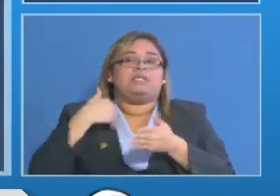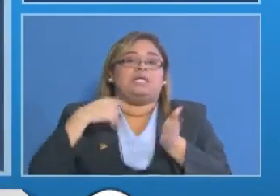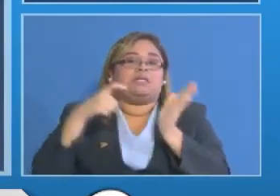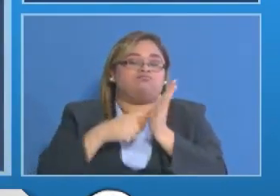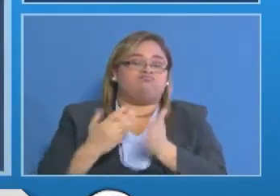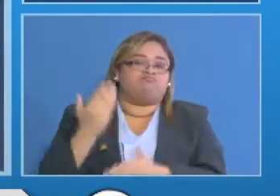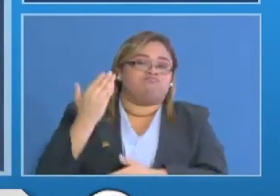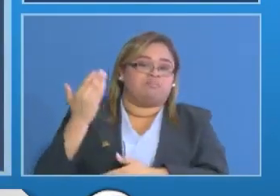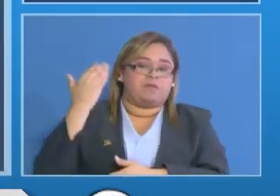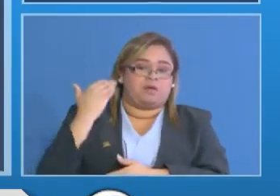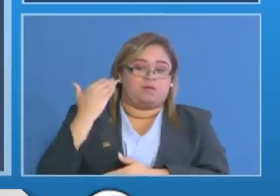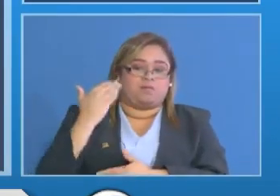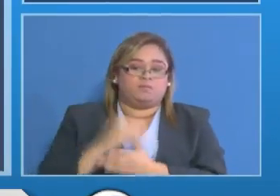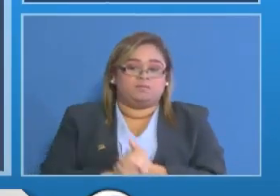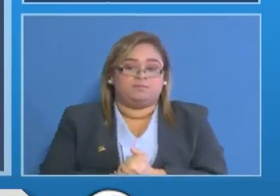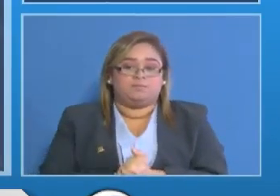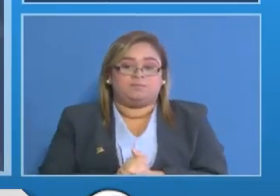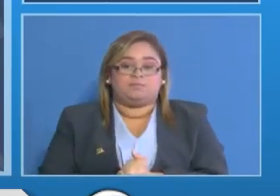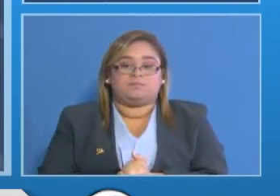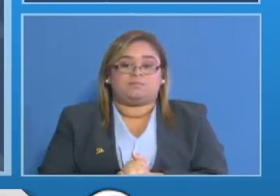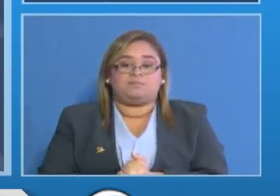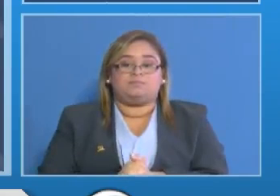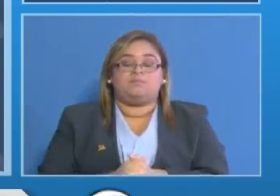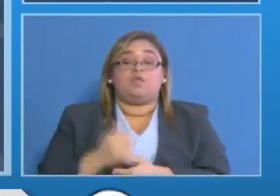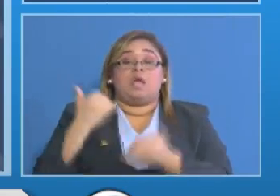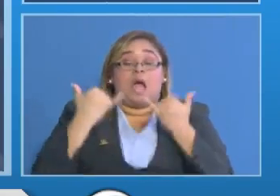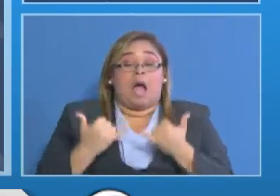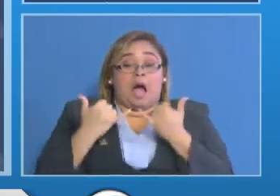de este nivel debo decir que actualmente tenemos disponibles